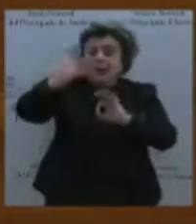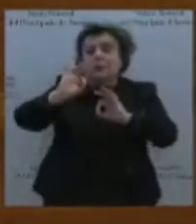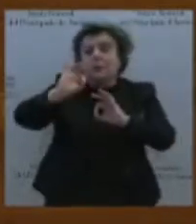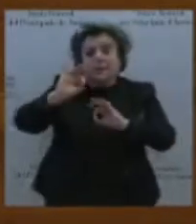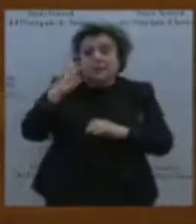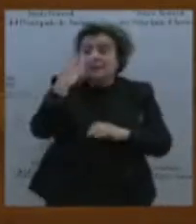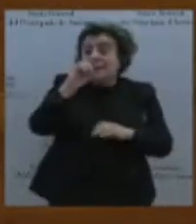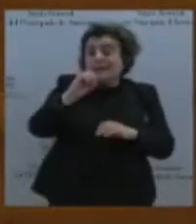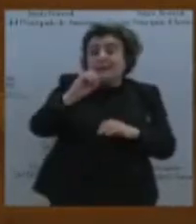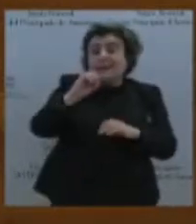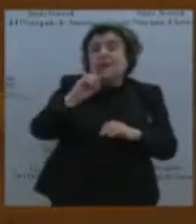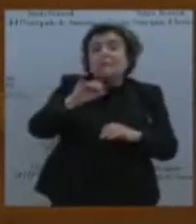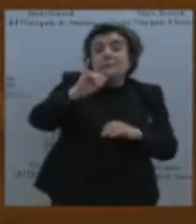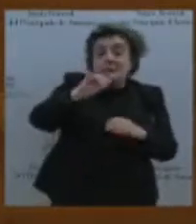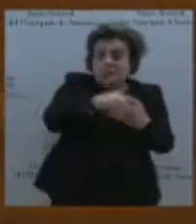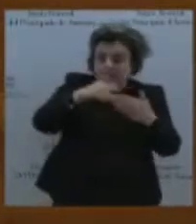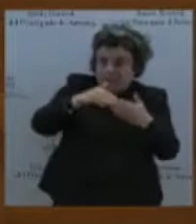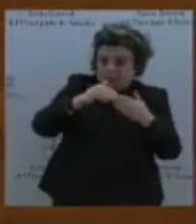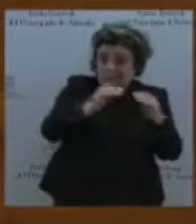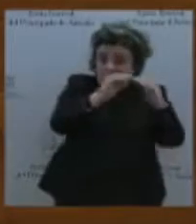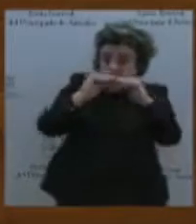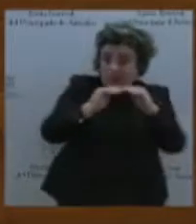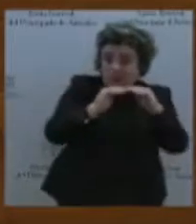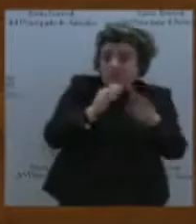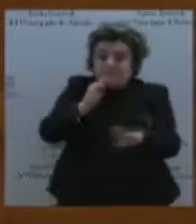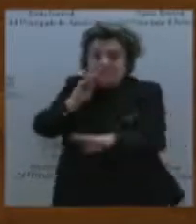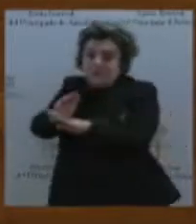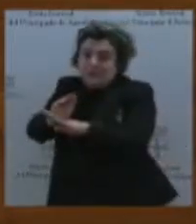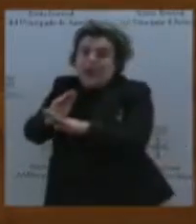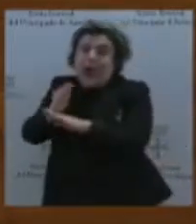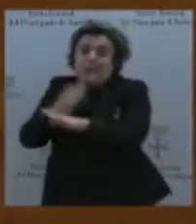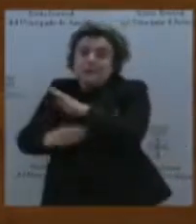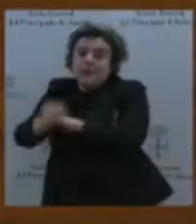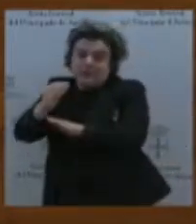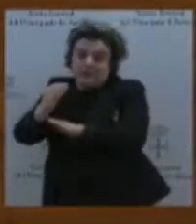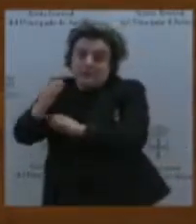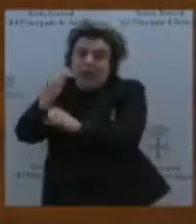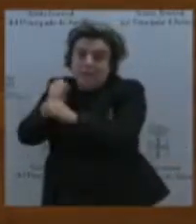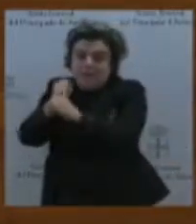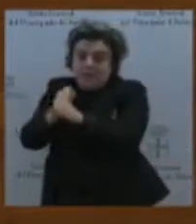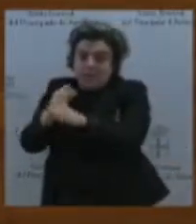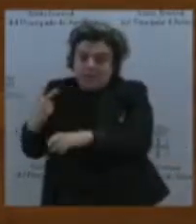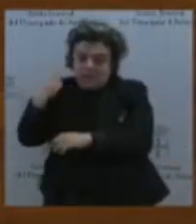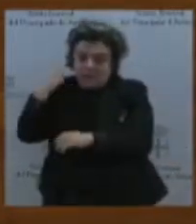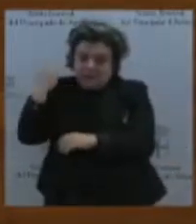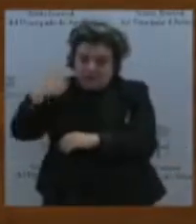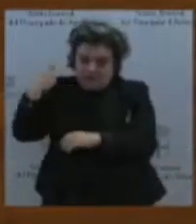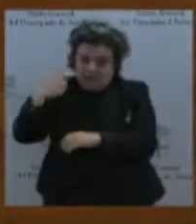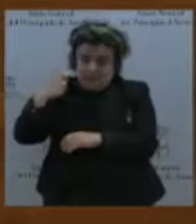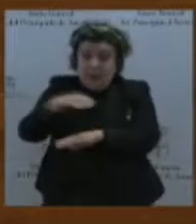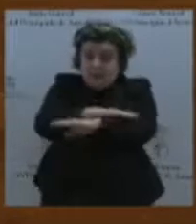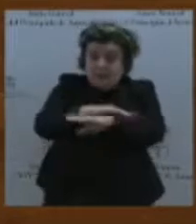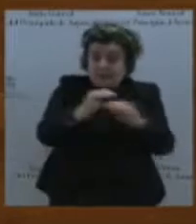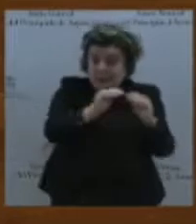a ayudas a la maternidad, a empleo y a pensiones. El Ministerio de Igualdad dirigido por Irene Montero únicamente gestionará